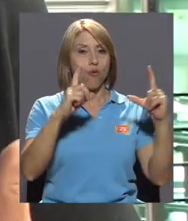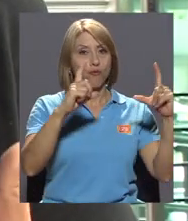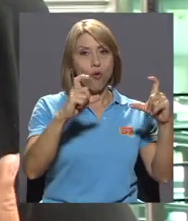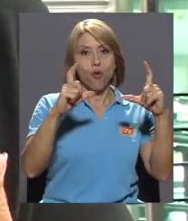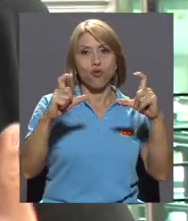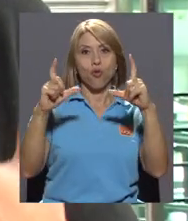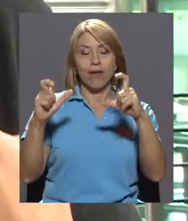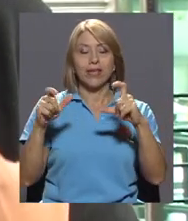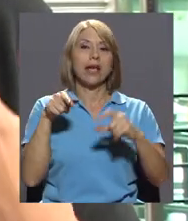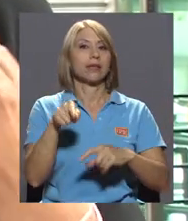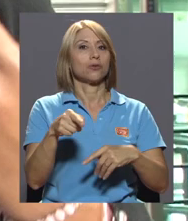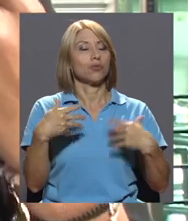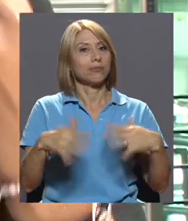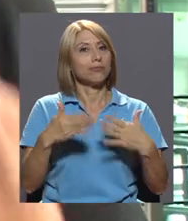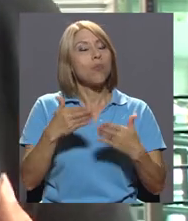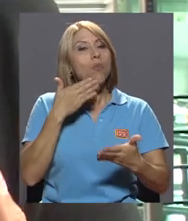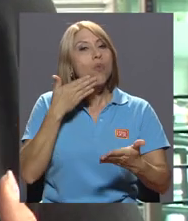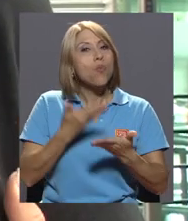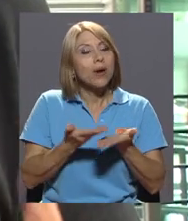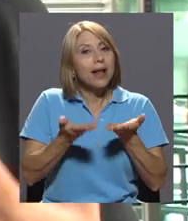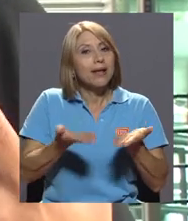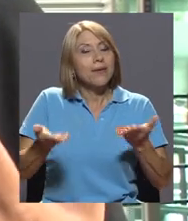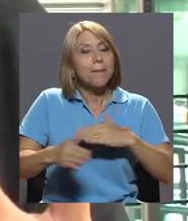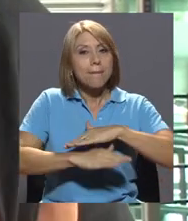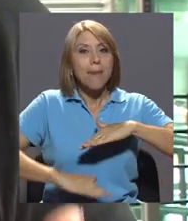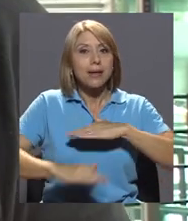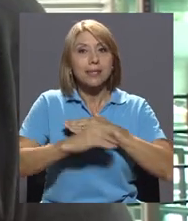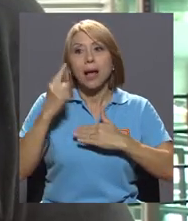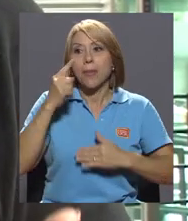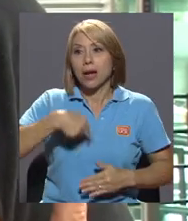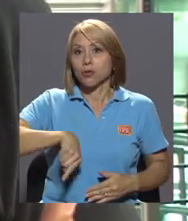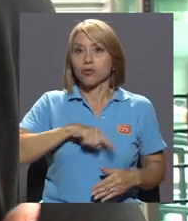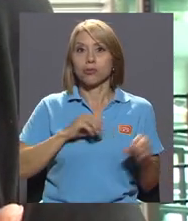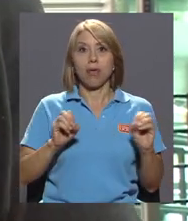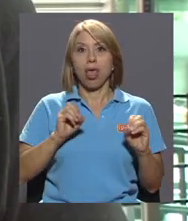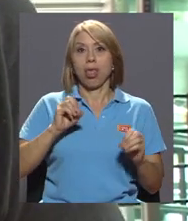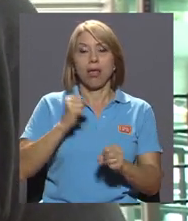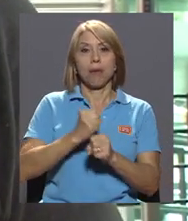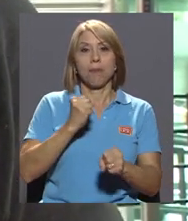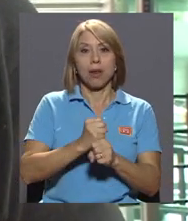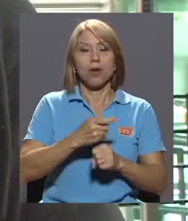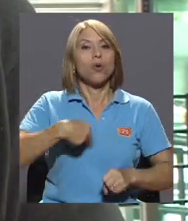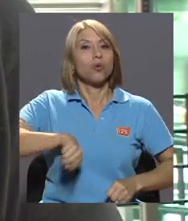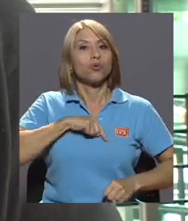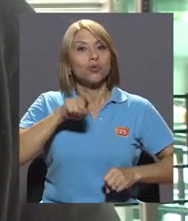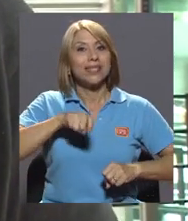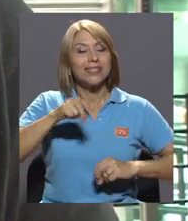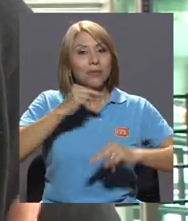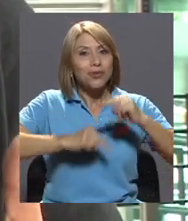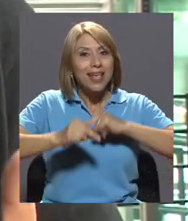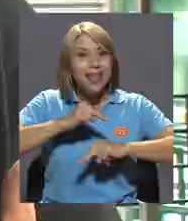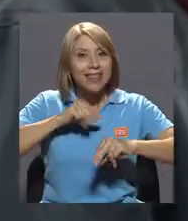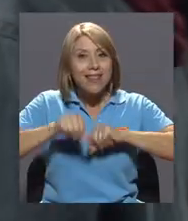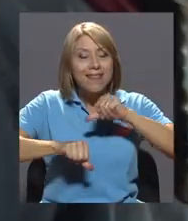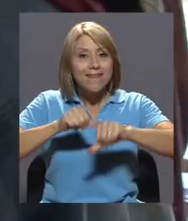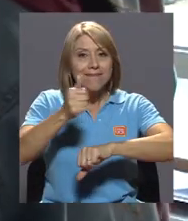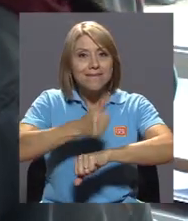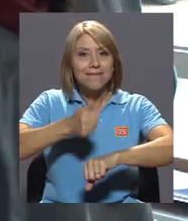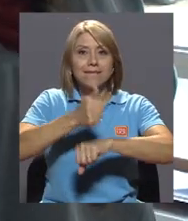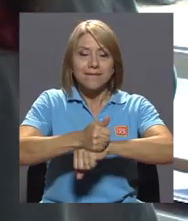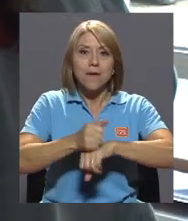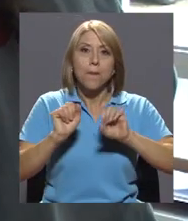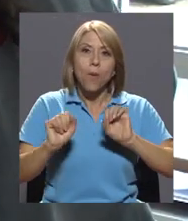pues yo creo que es una herramienta muy básica para las personas que no tenemos un empleo y que necesitamos emprender porque podemos poner en práctica.